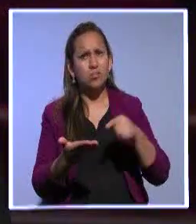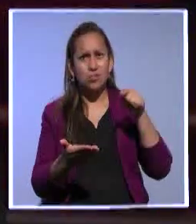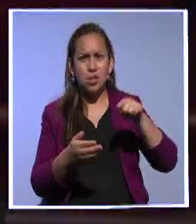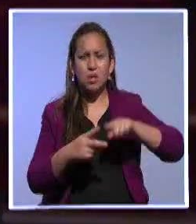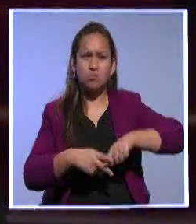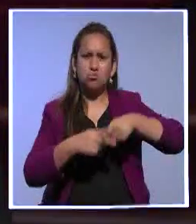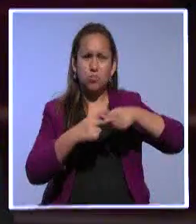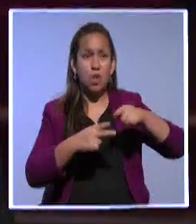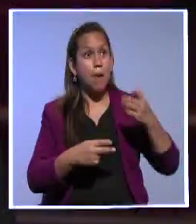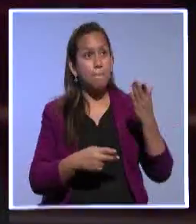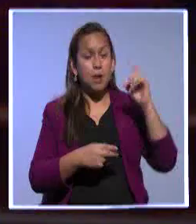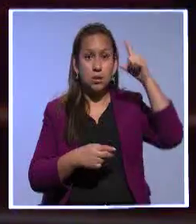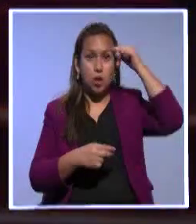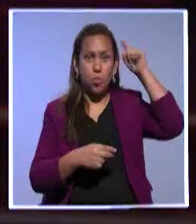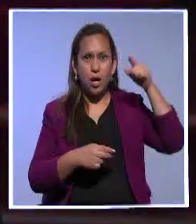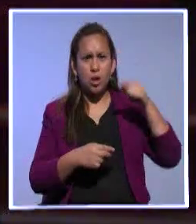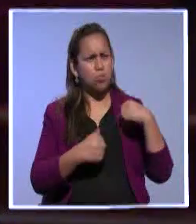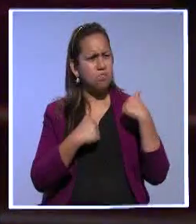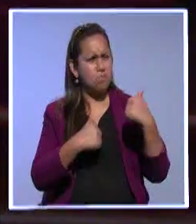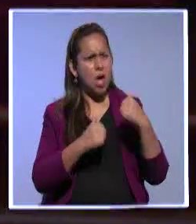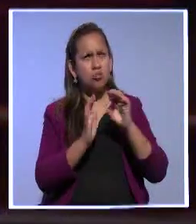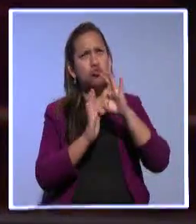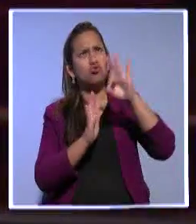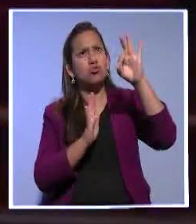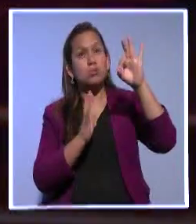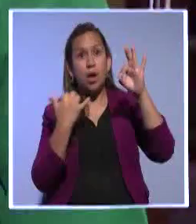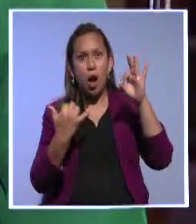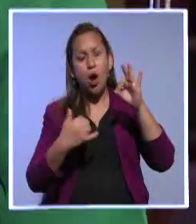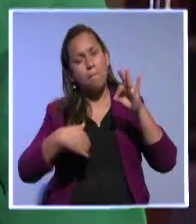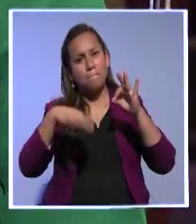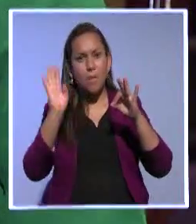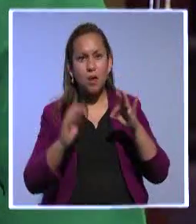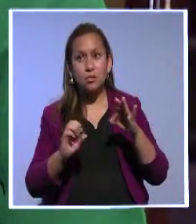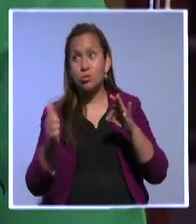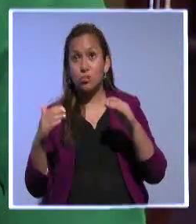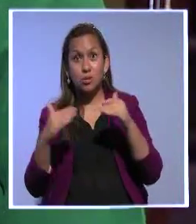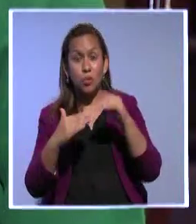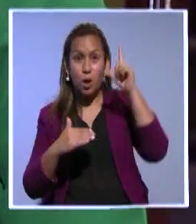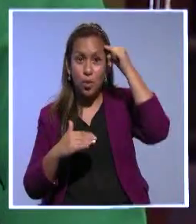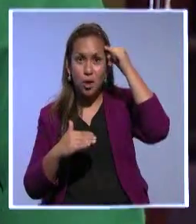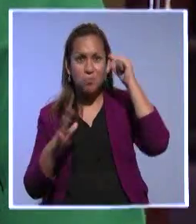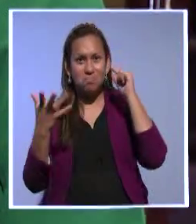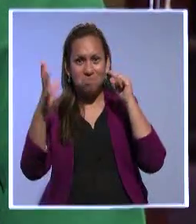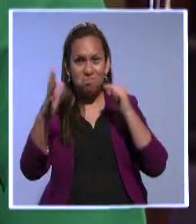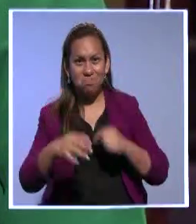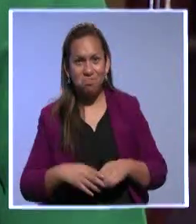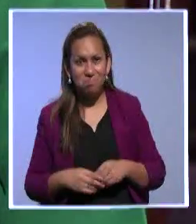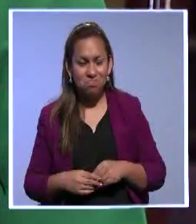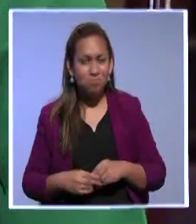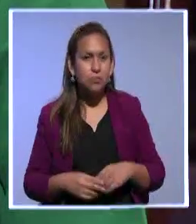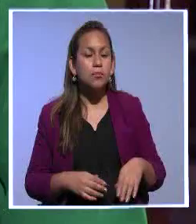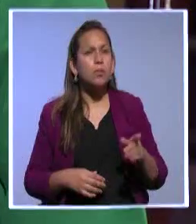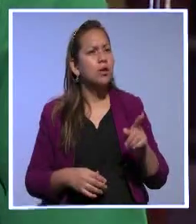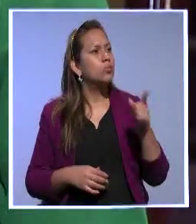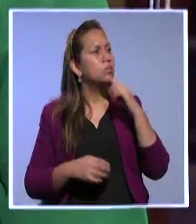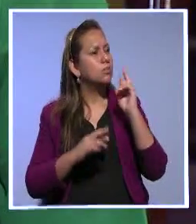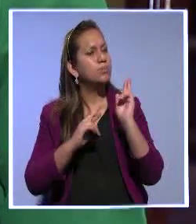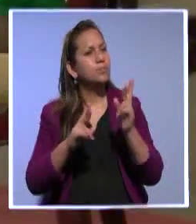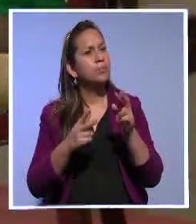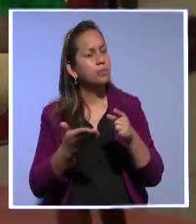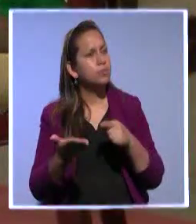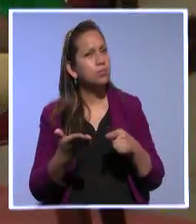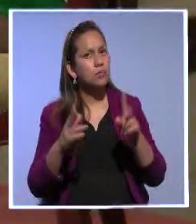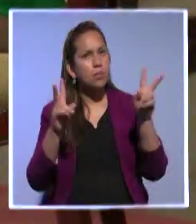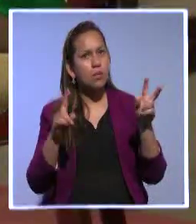es un elemento que nos hace a nosotros creer que tendremos muy buenos resultados. Correcto, asambleísta Bintimilla. Asambleísta Tacle, ¿qué dice o qué expectativas se